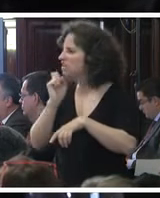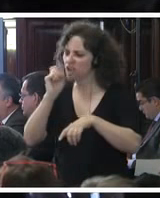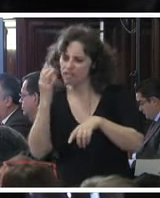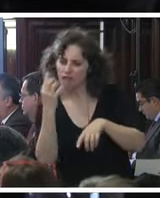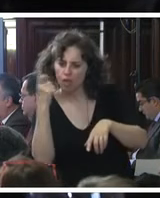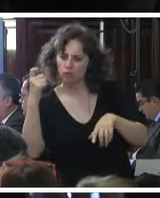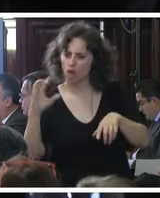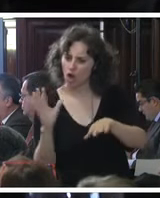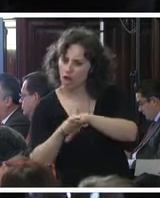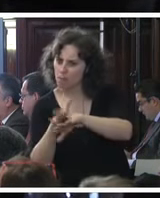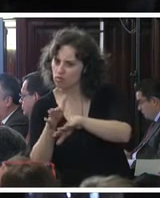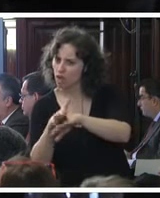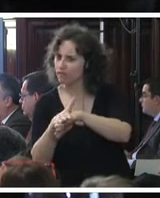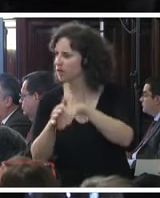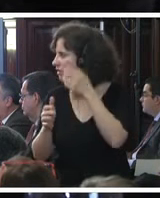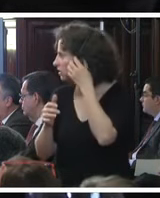en este